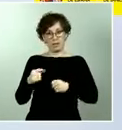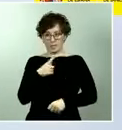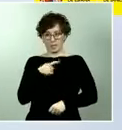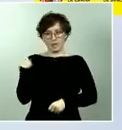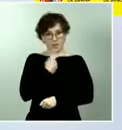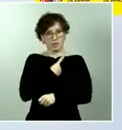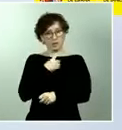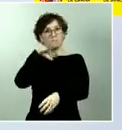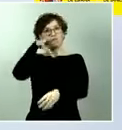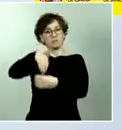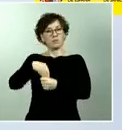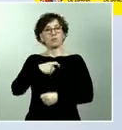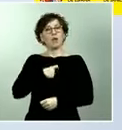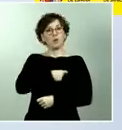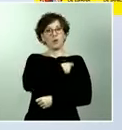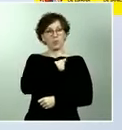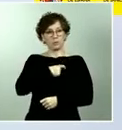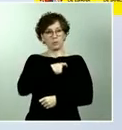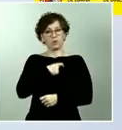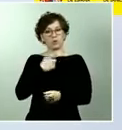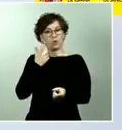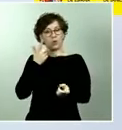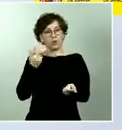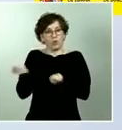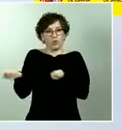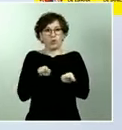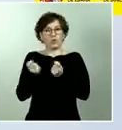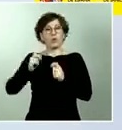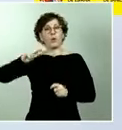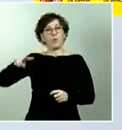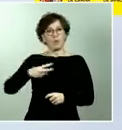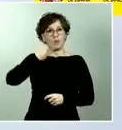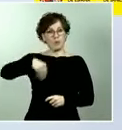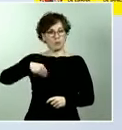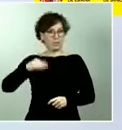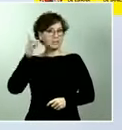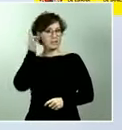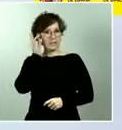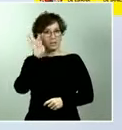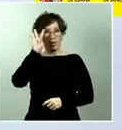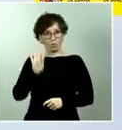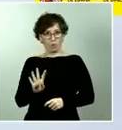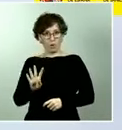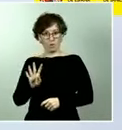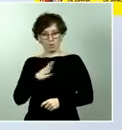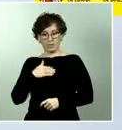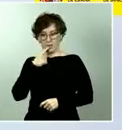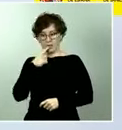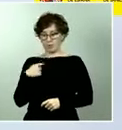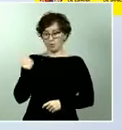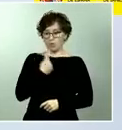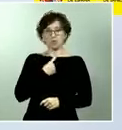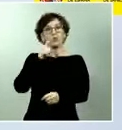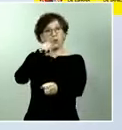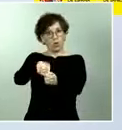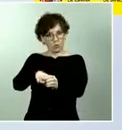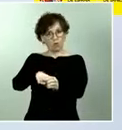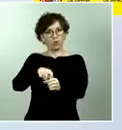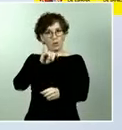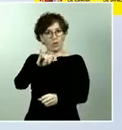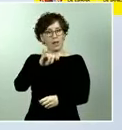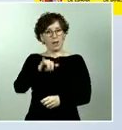cuarta el ministerio de transportes forma parte también de esa comisión pero más allá de eso en el propio ministerio de